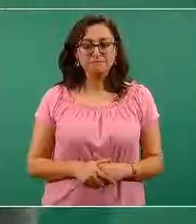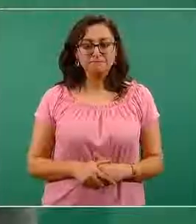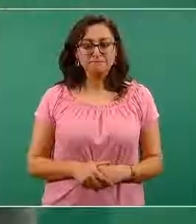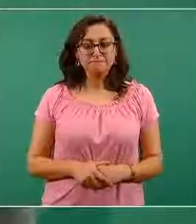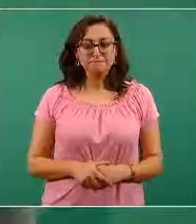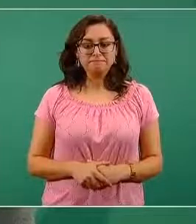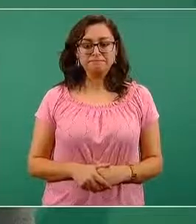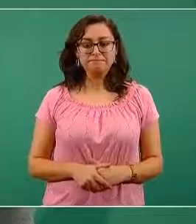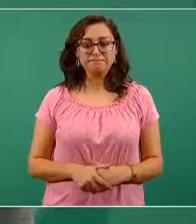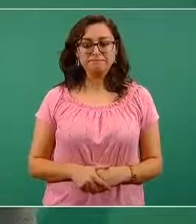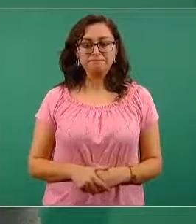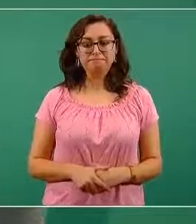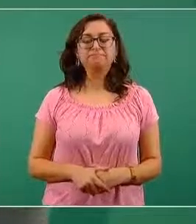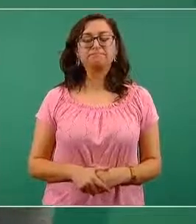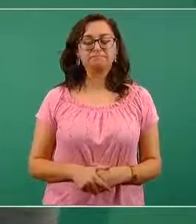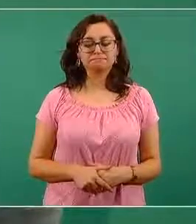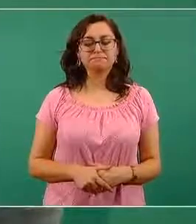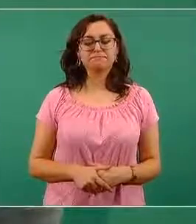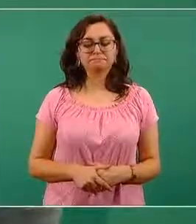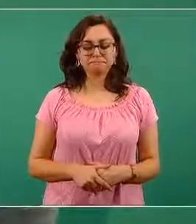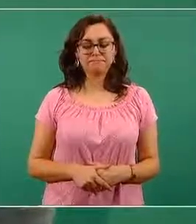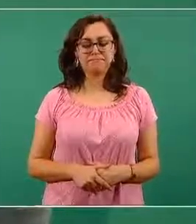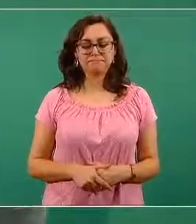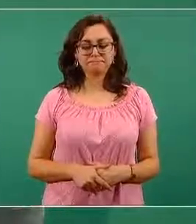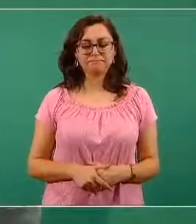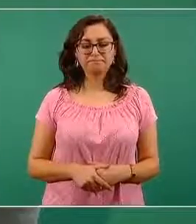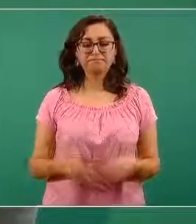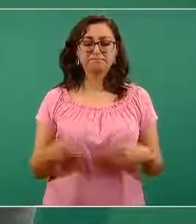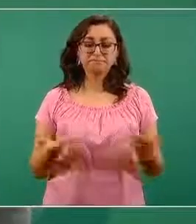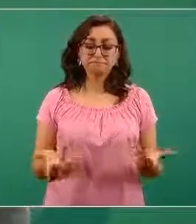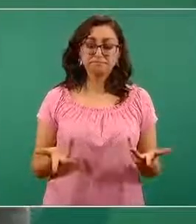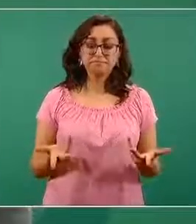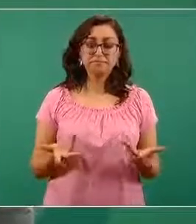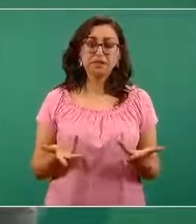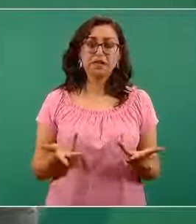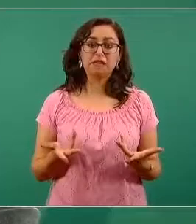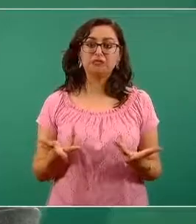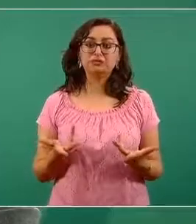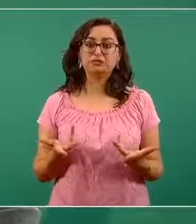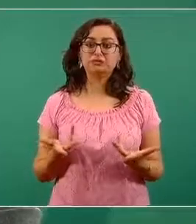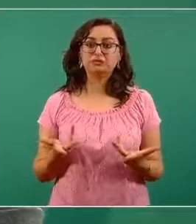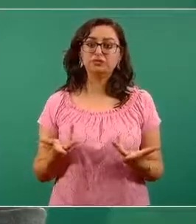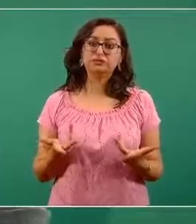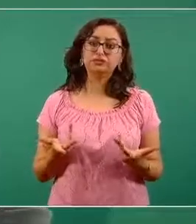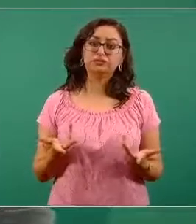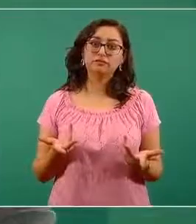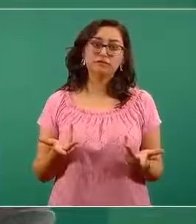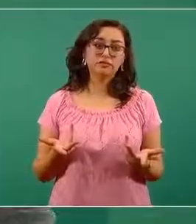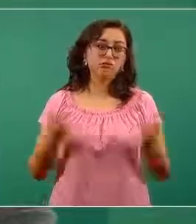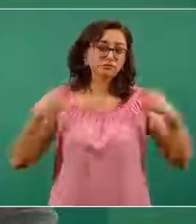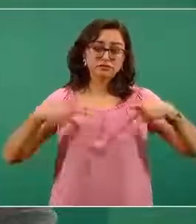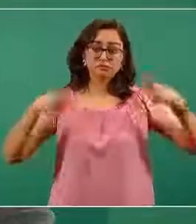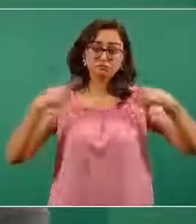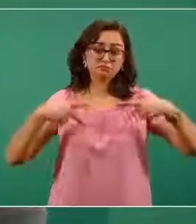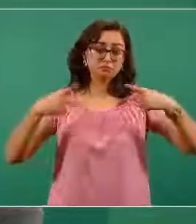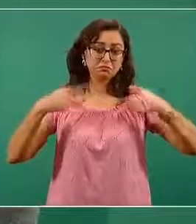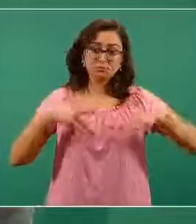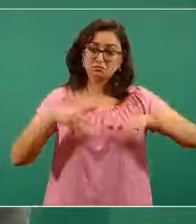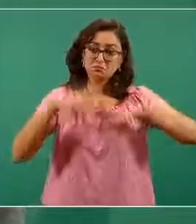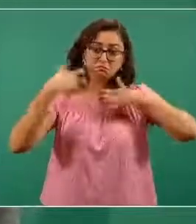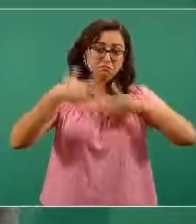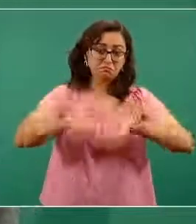afortunadamente todos tenemos el derecho a manifestar